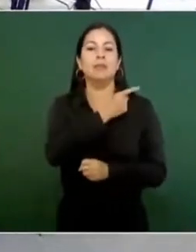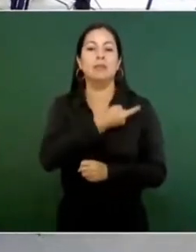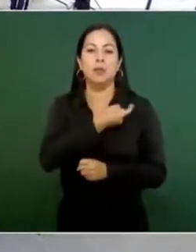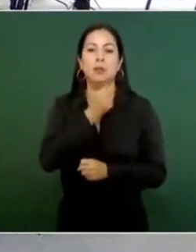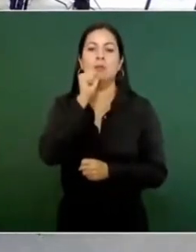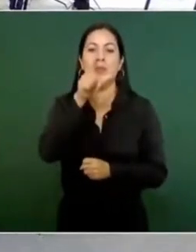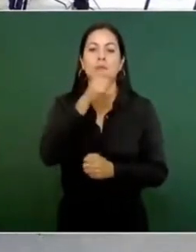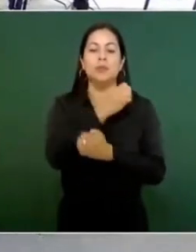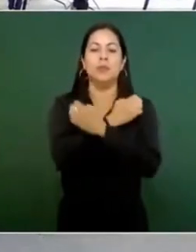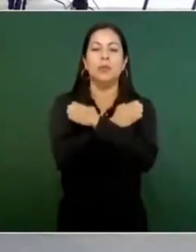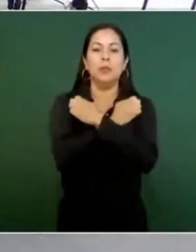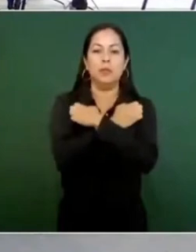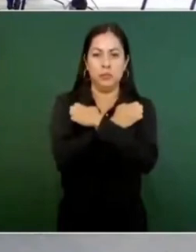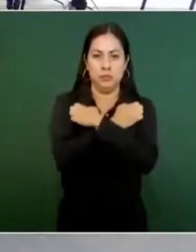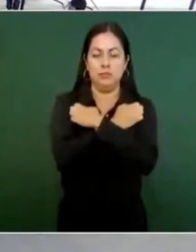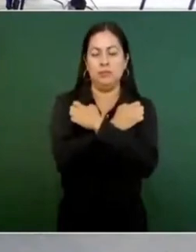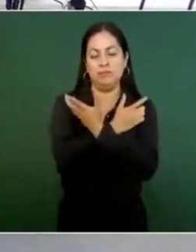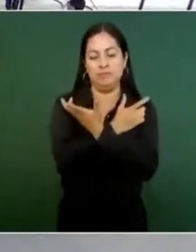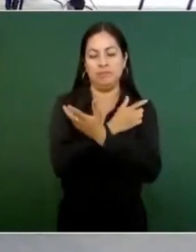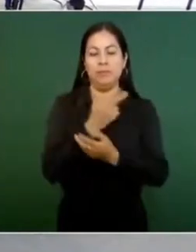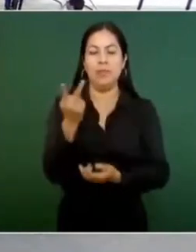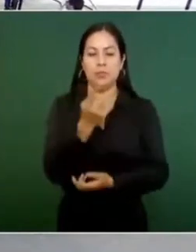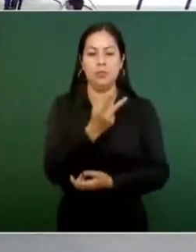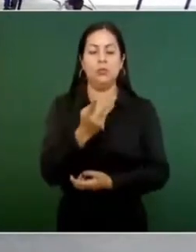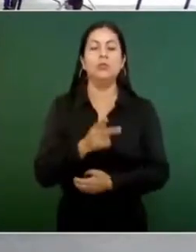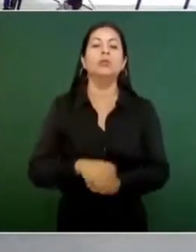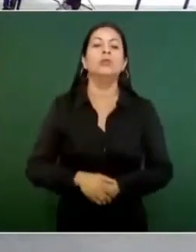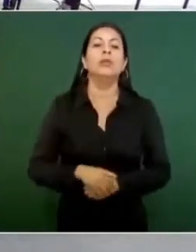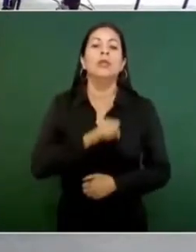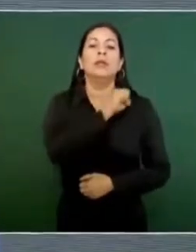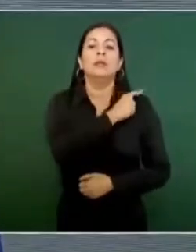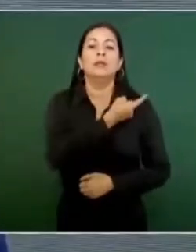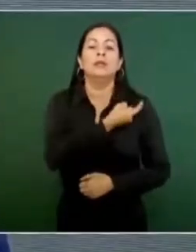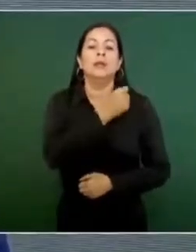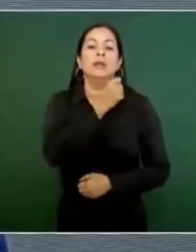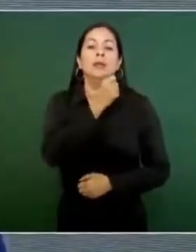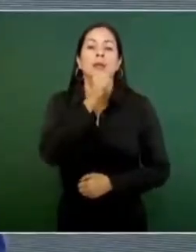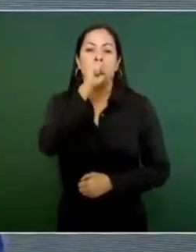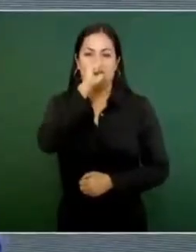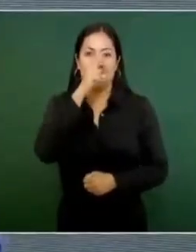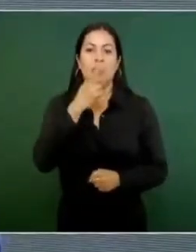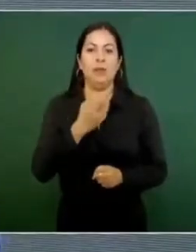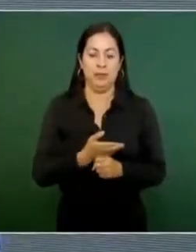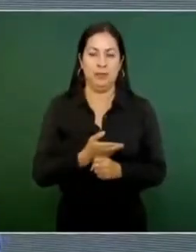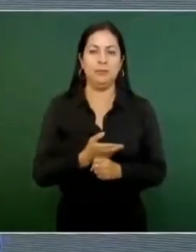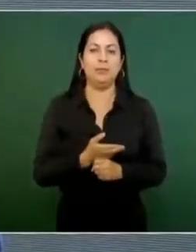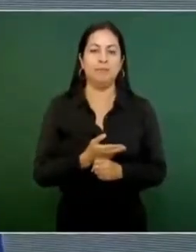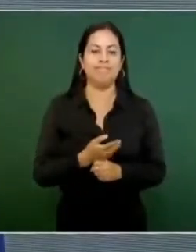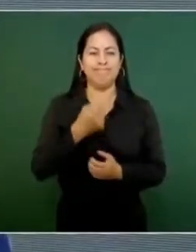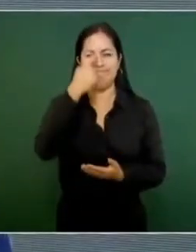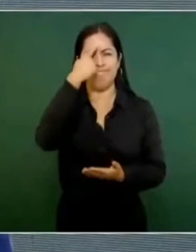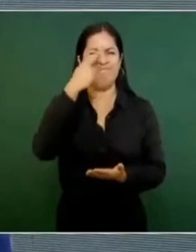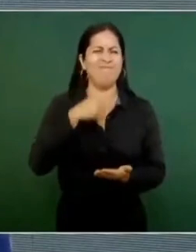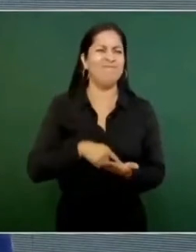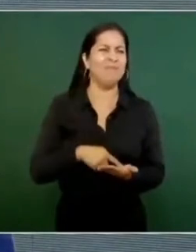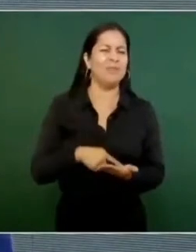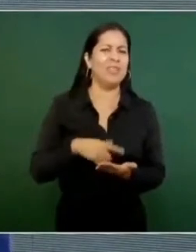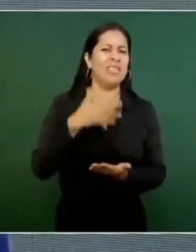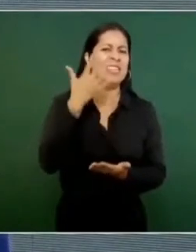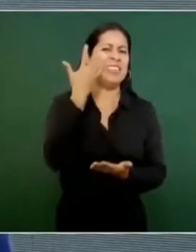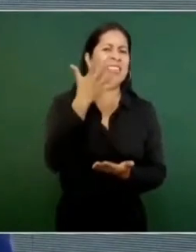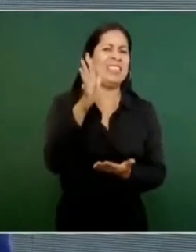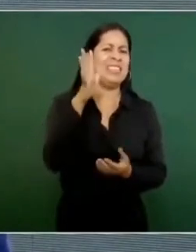la de Educación. Yo, en el caso de la Secretaría de Salud, creo que le quedaron como 10